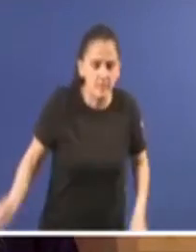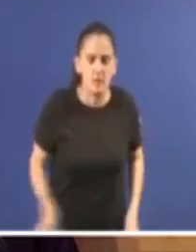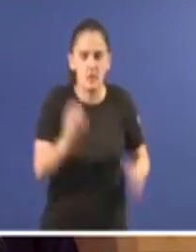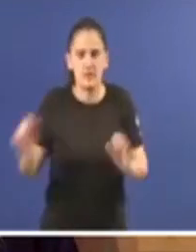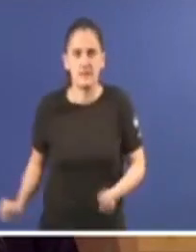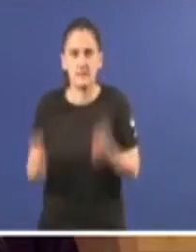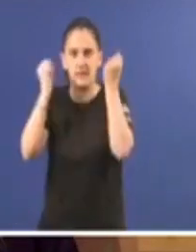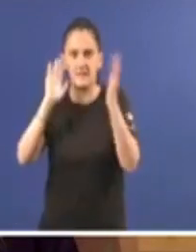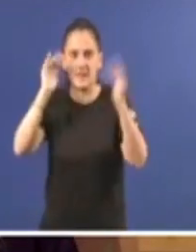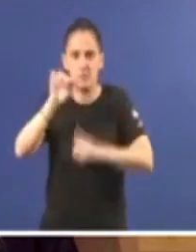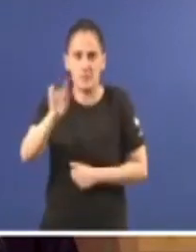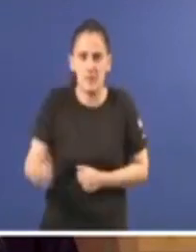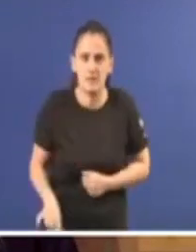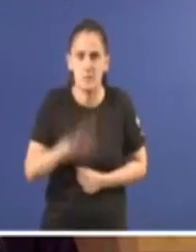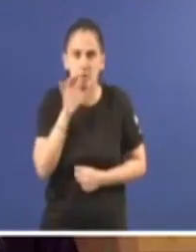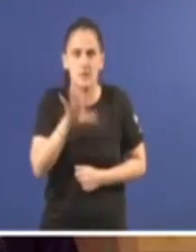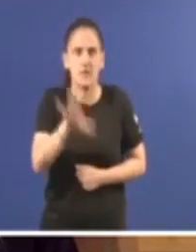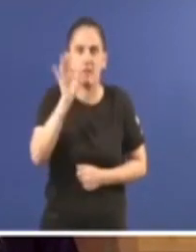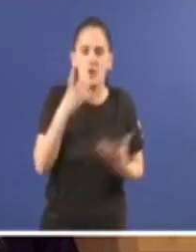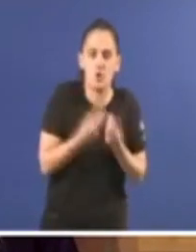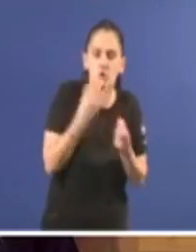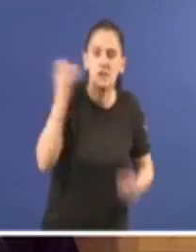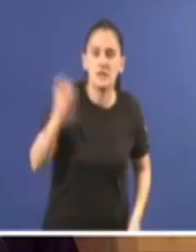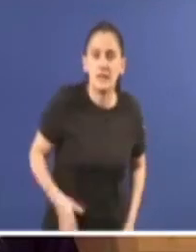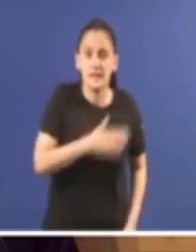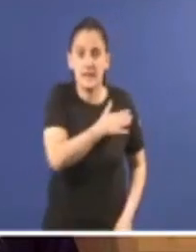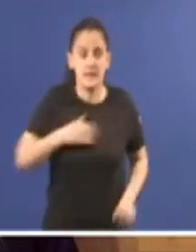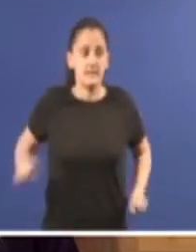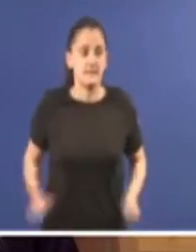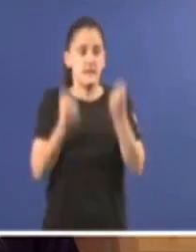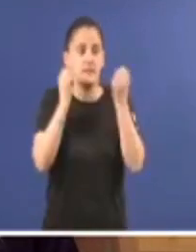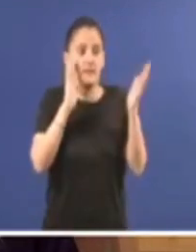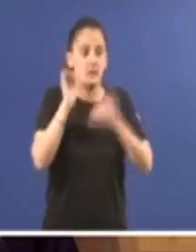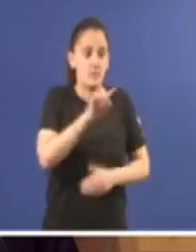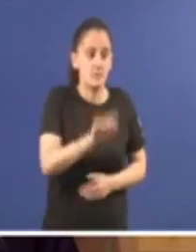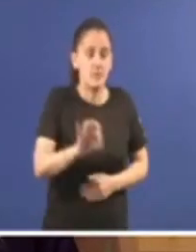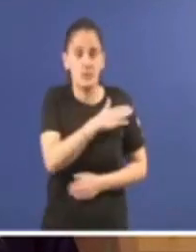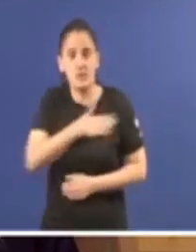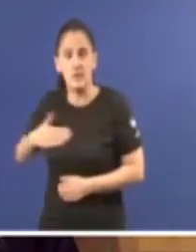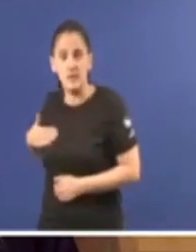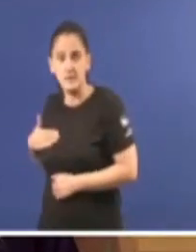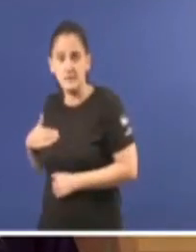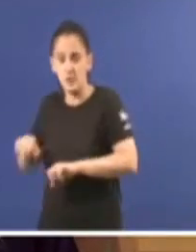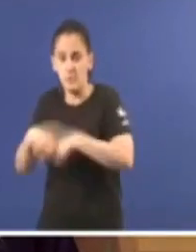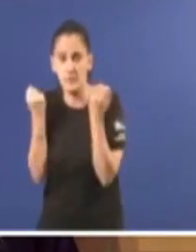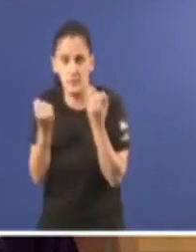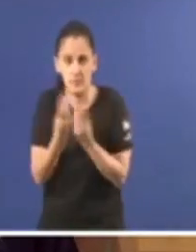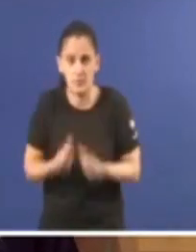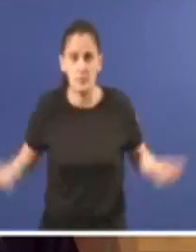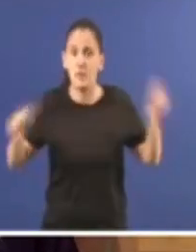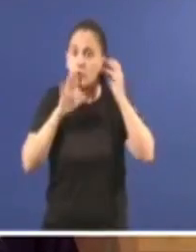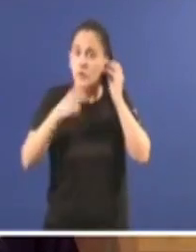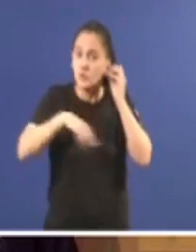atención primaria. E ten que decidir de que lado está. Si quere rescatar a atención primaria ou quere liquidala. No benegatemos moi